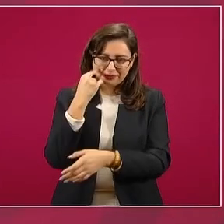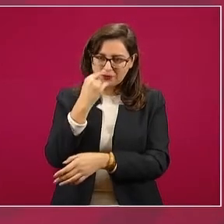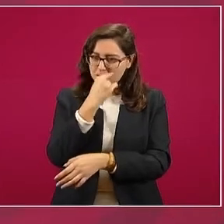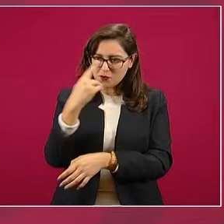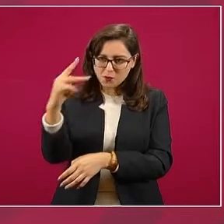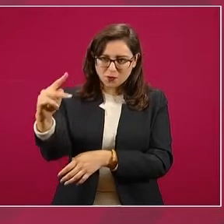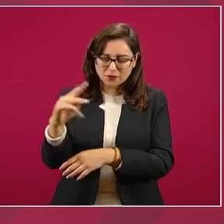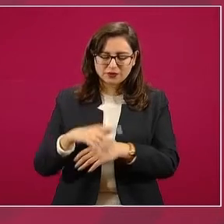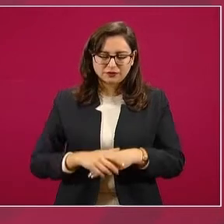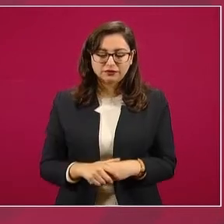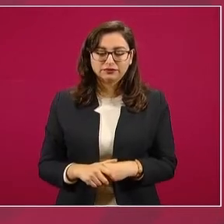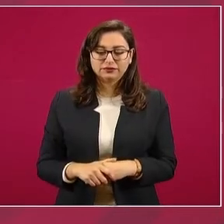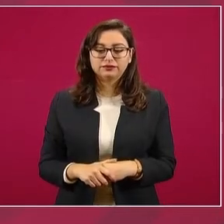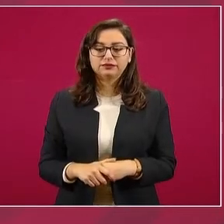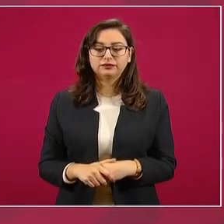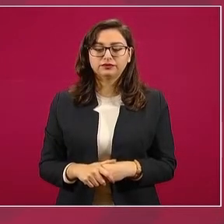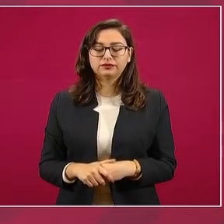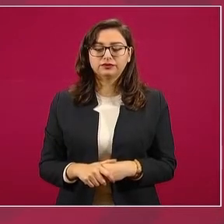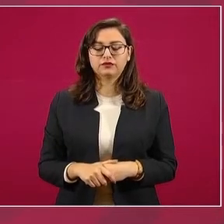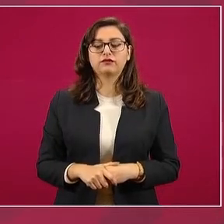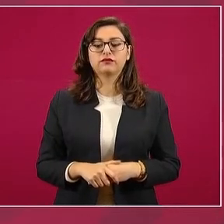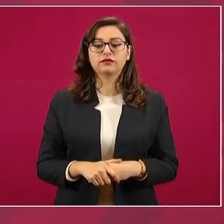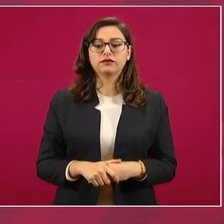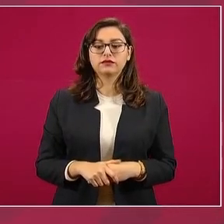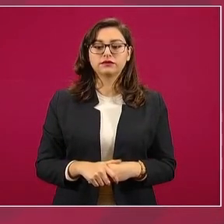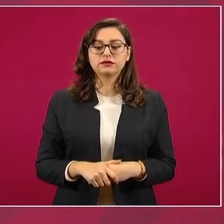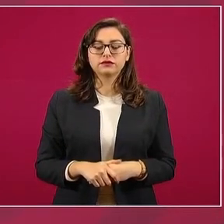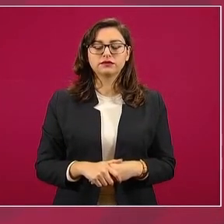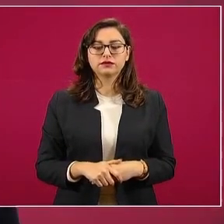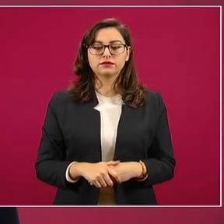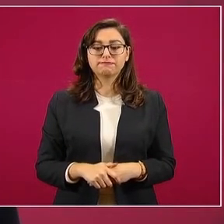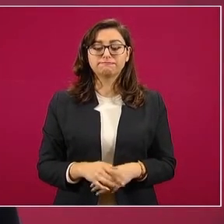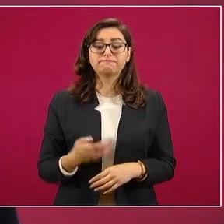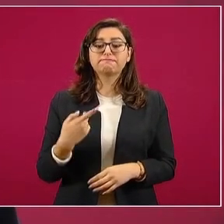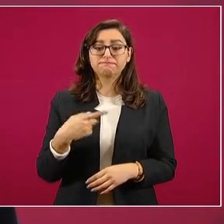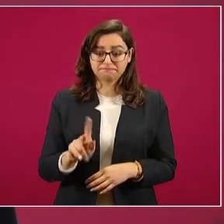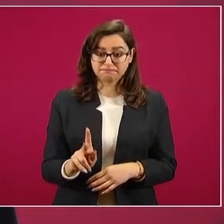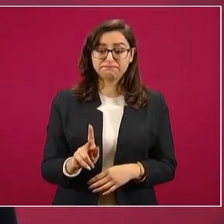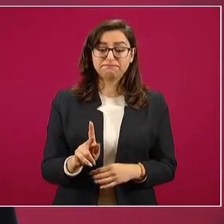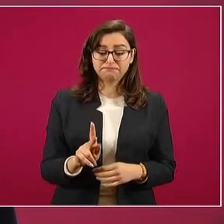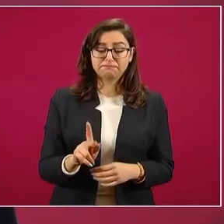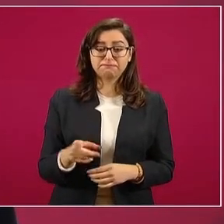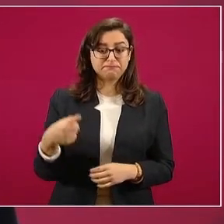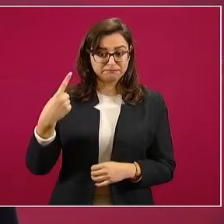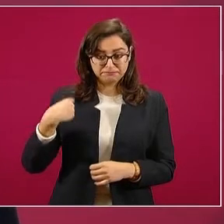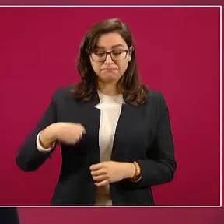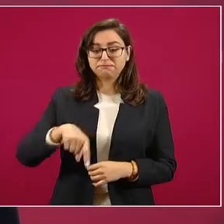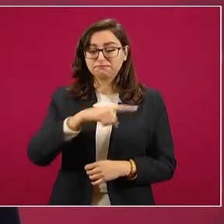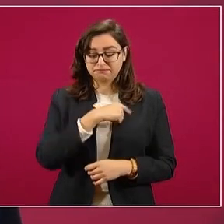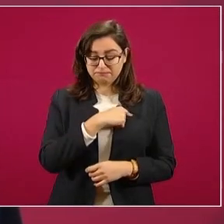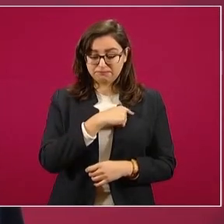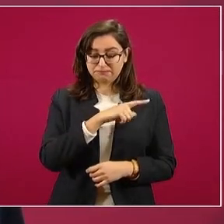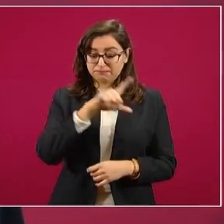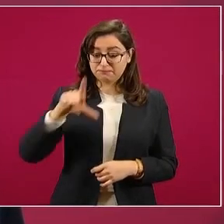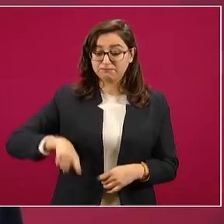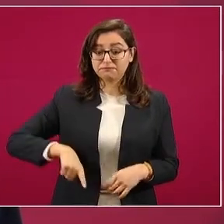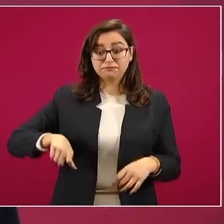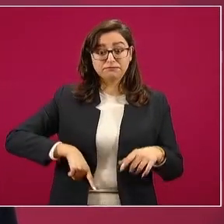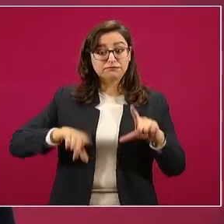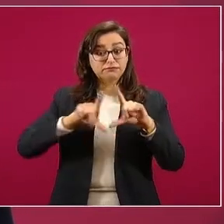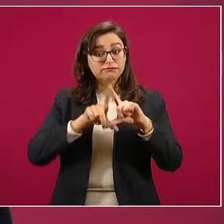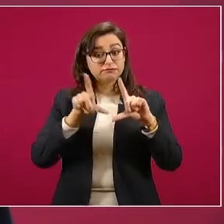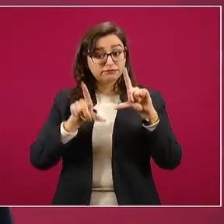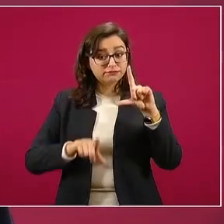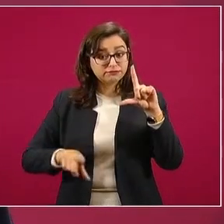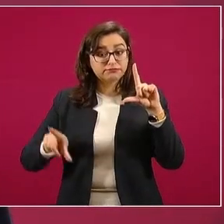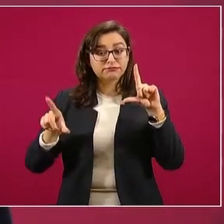manteniendo como acción principal del gobierno es